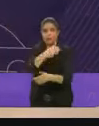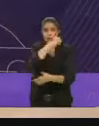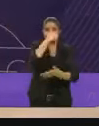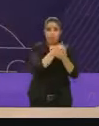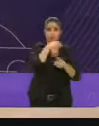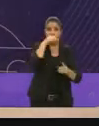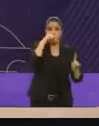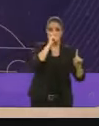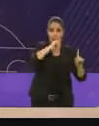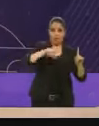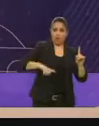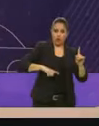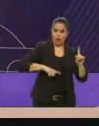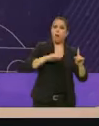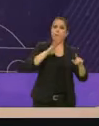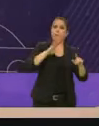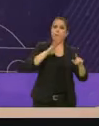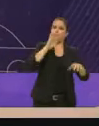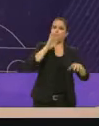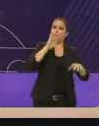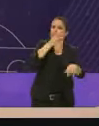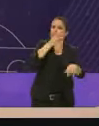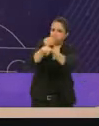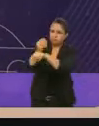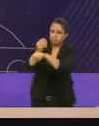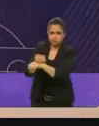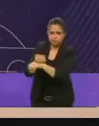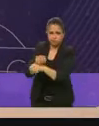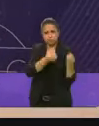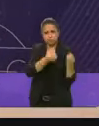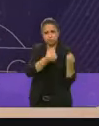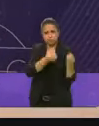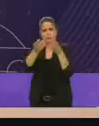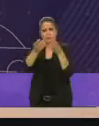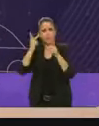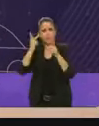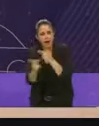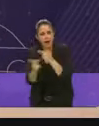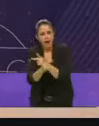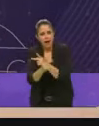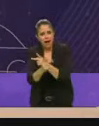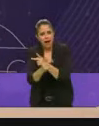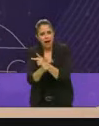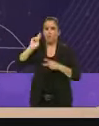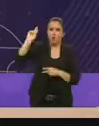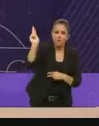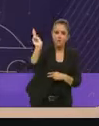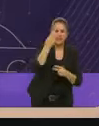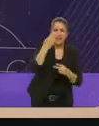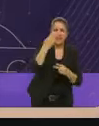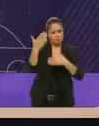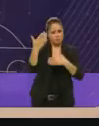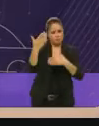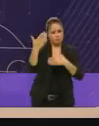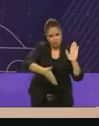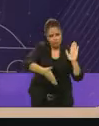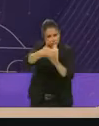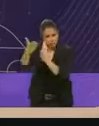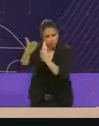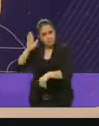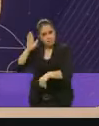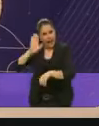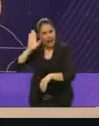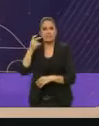la propuesta. Pero también vamos a construir preparatorias, universidades. Por eso estoy solicitando que se